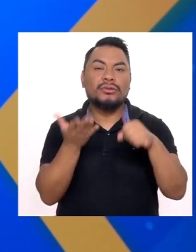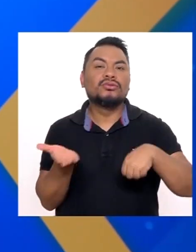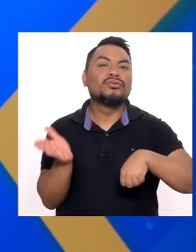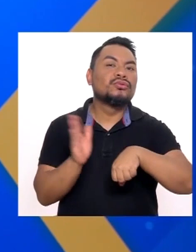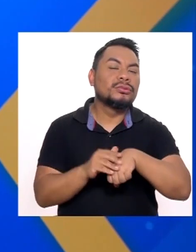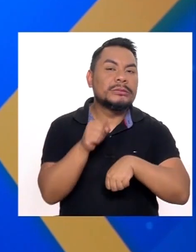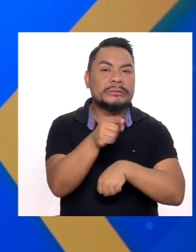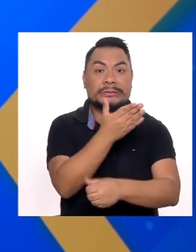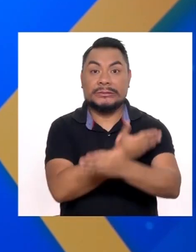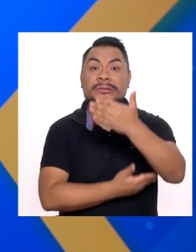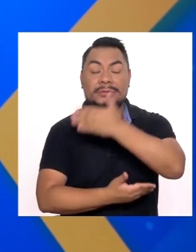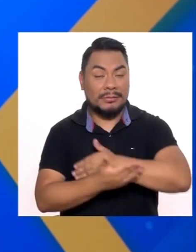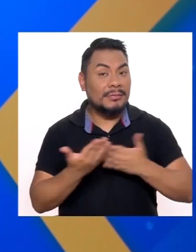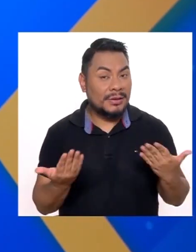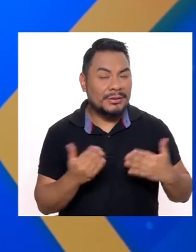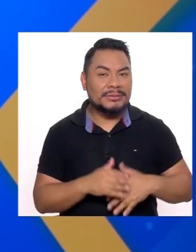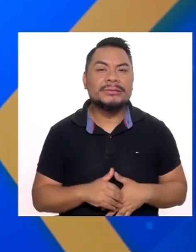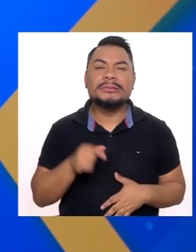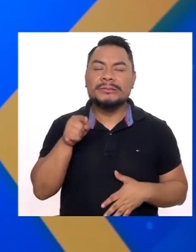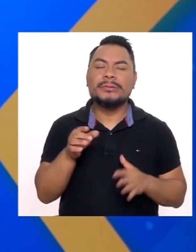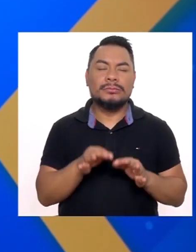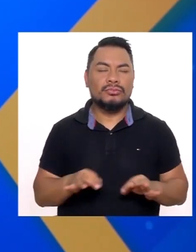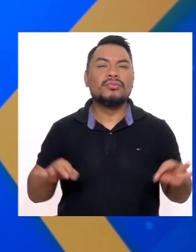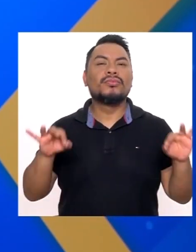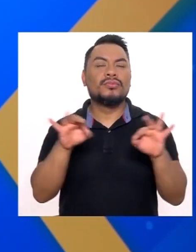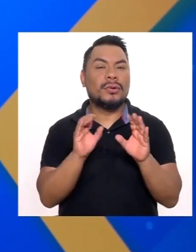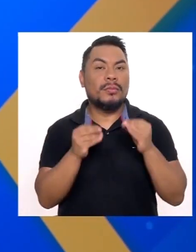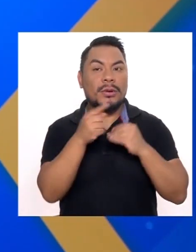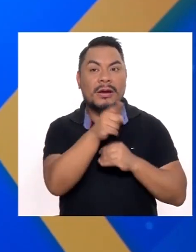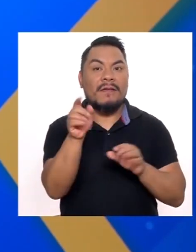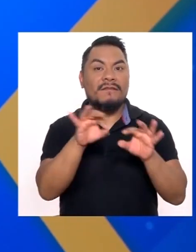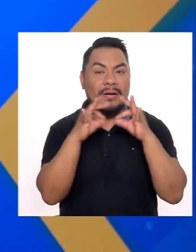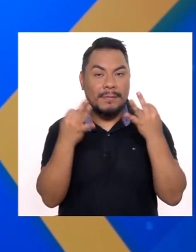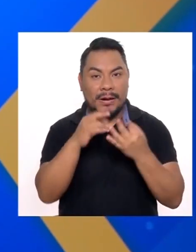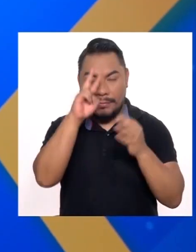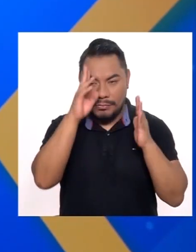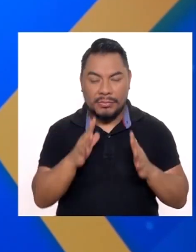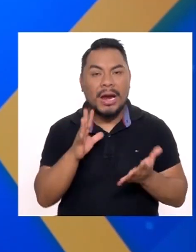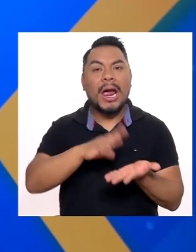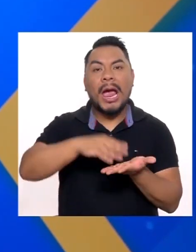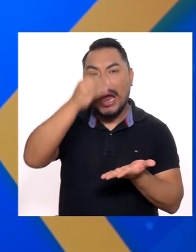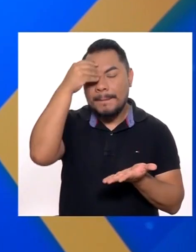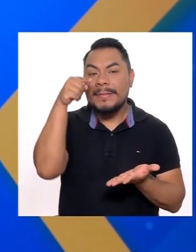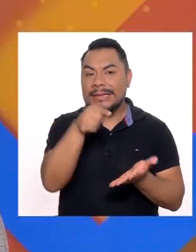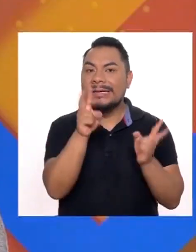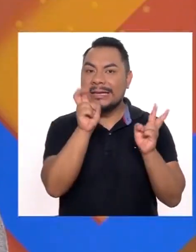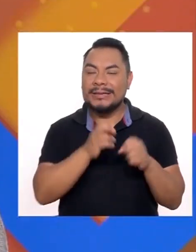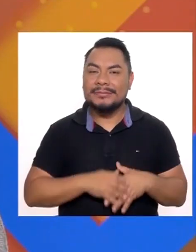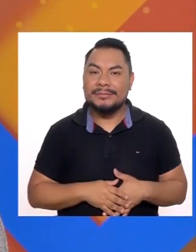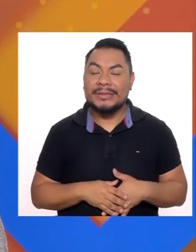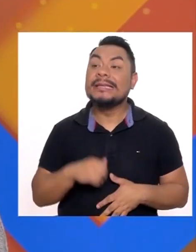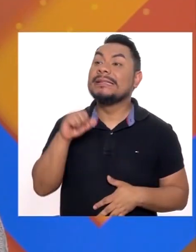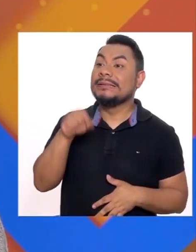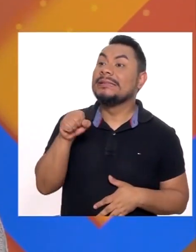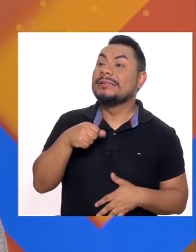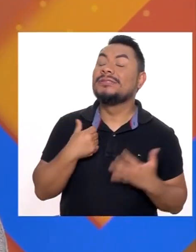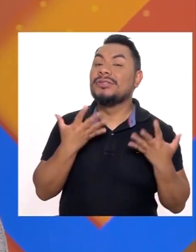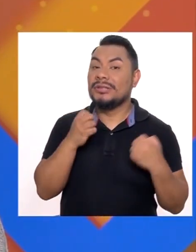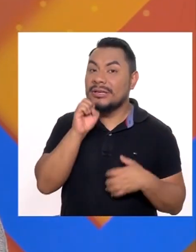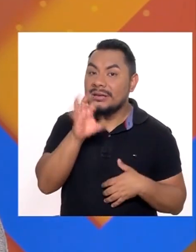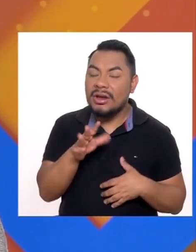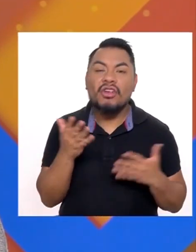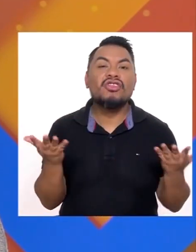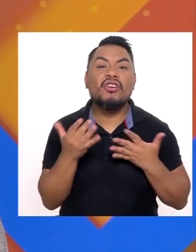relacionados a la discapacidad Y eso es muy importante porque las familias peruanas aprenden sobre esto Sí, y quiero comentarte